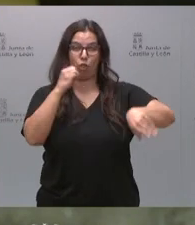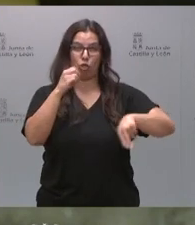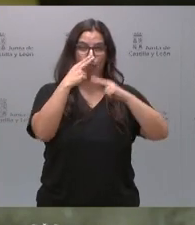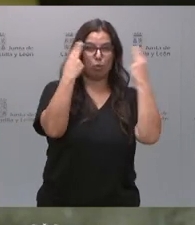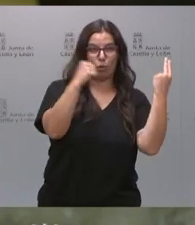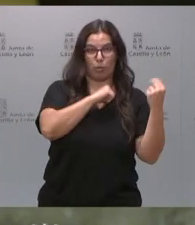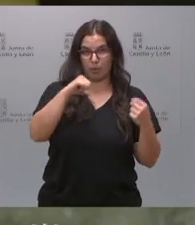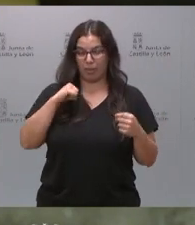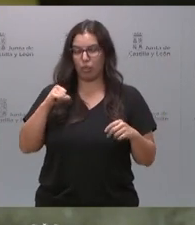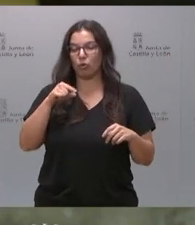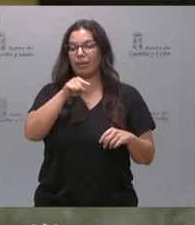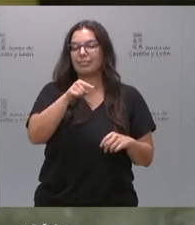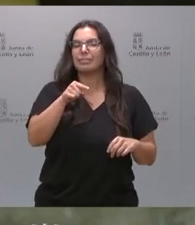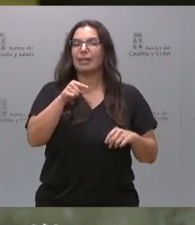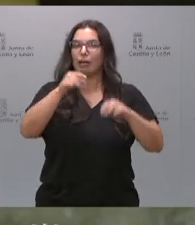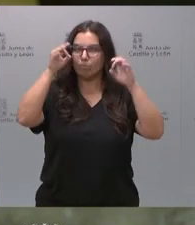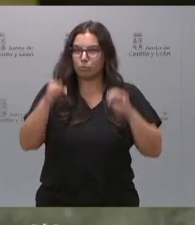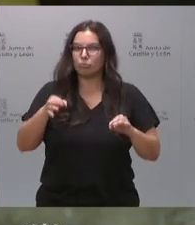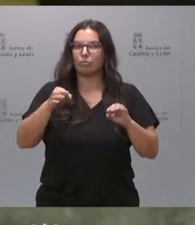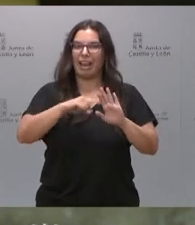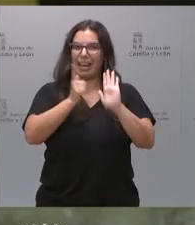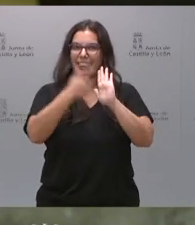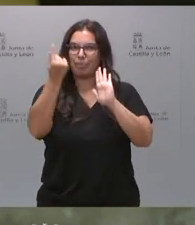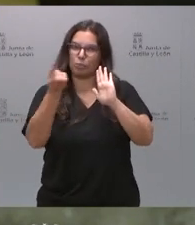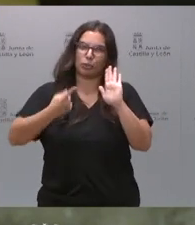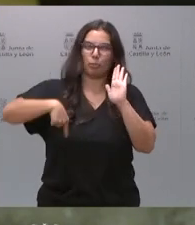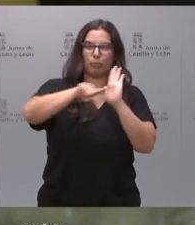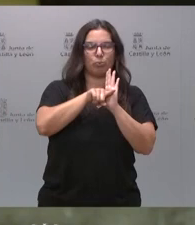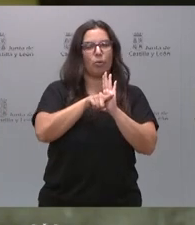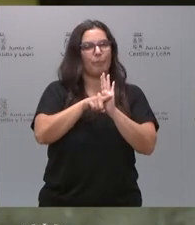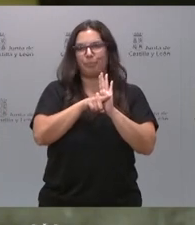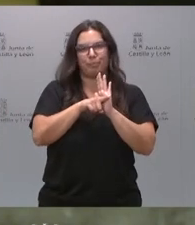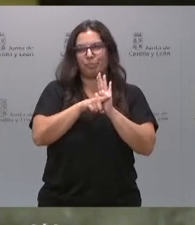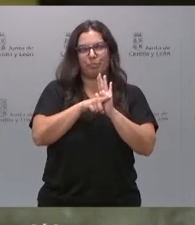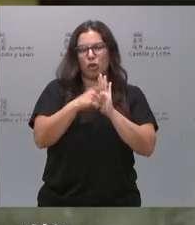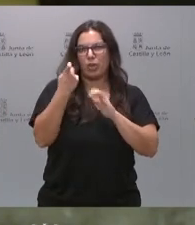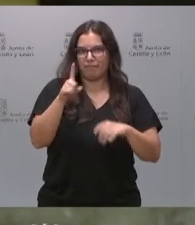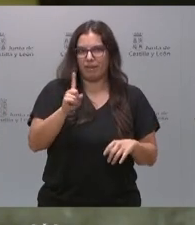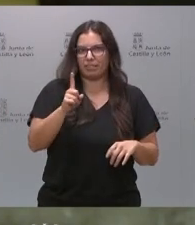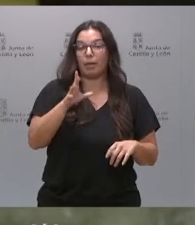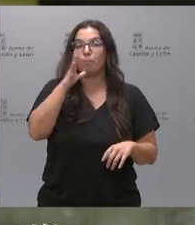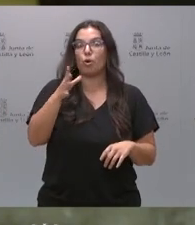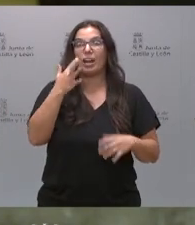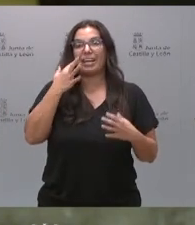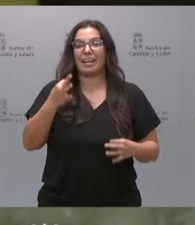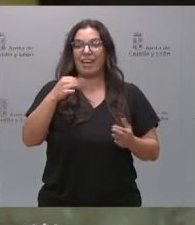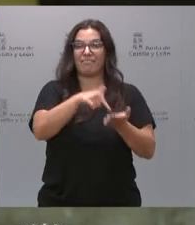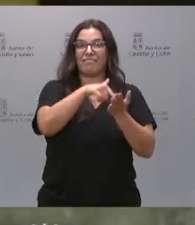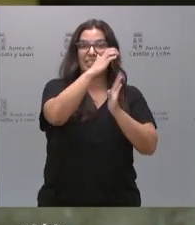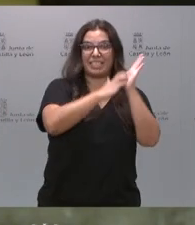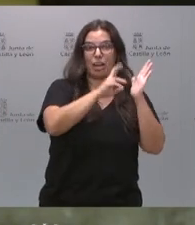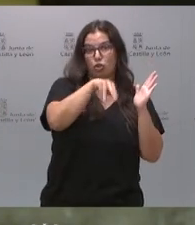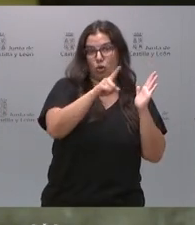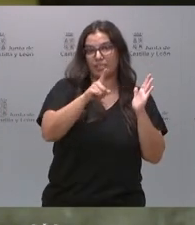necesariamente tiene que ir en la ley, al no ser una bonificación fiscal, sino ser